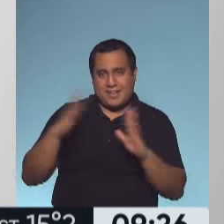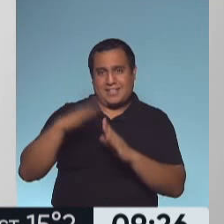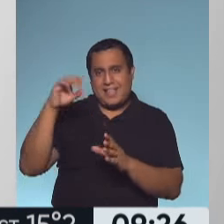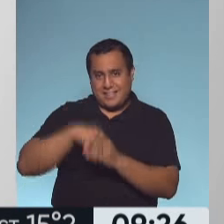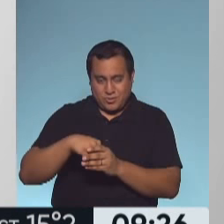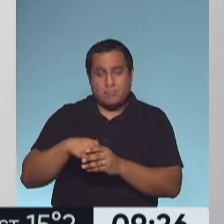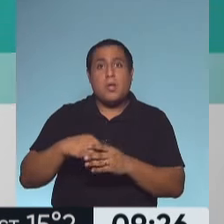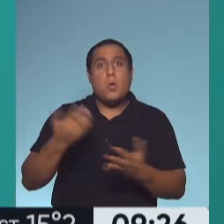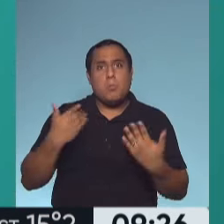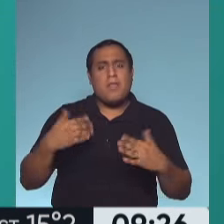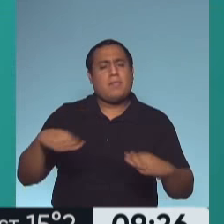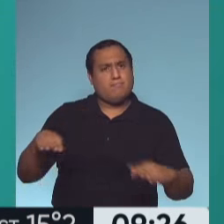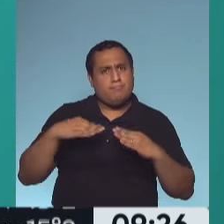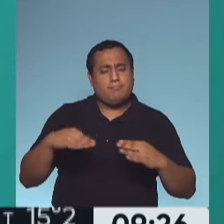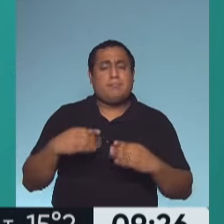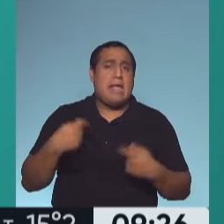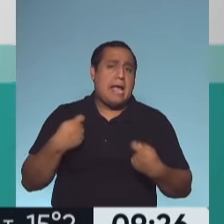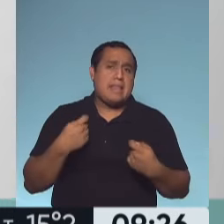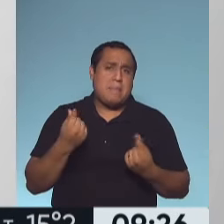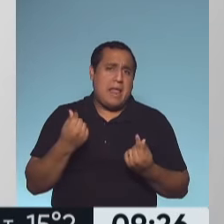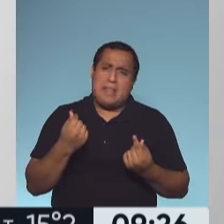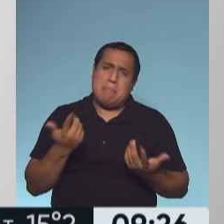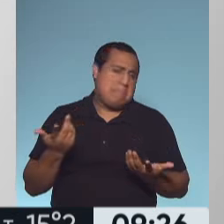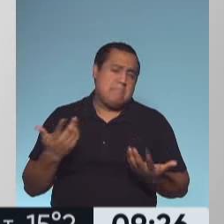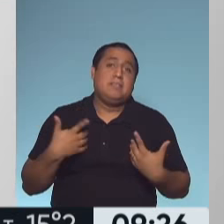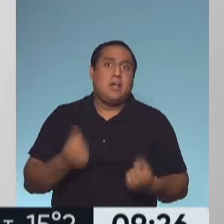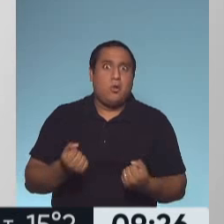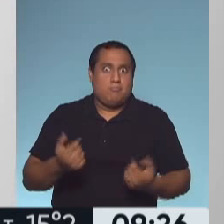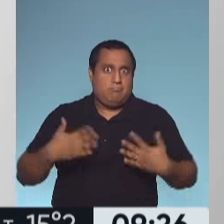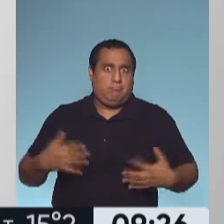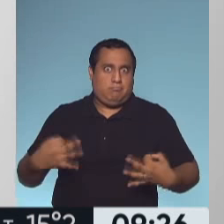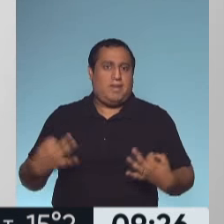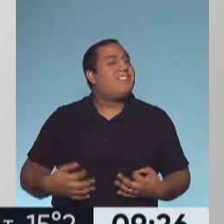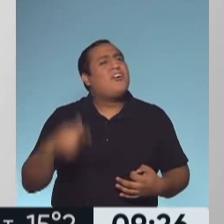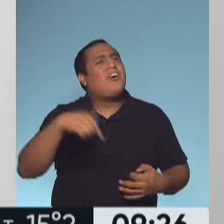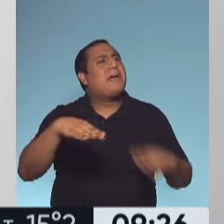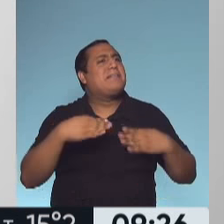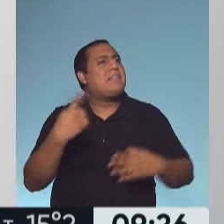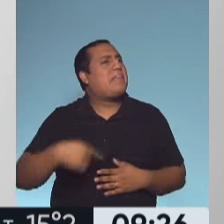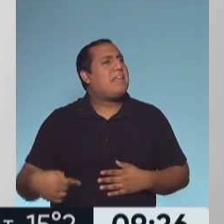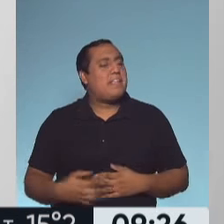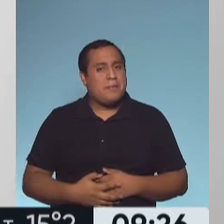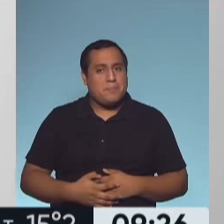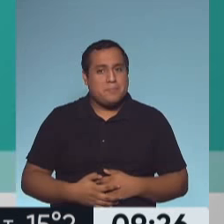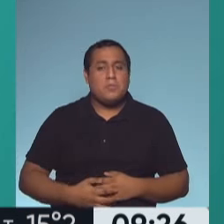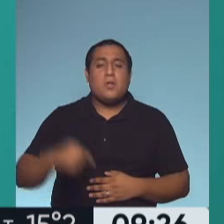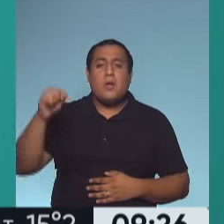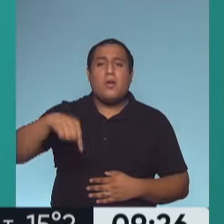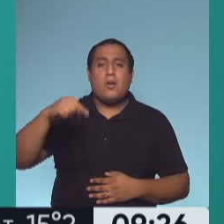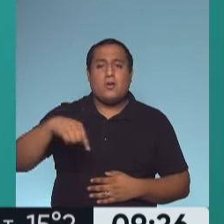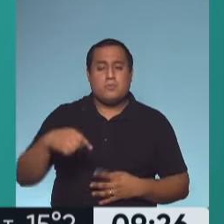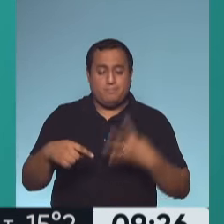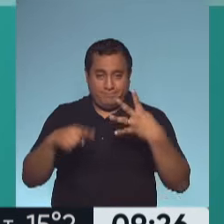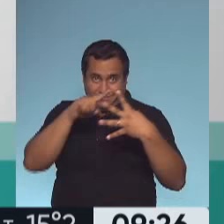hacer un ejercicio económico, saludable y que les haga bien. ¿Qué nos trajiste hoy, Justo? Un circuito de los cuatro